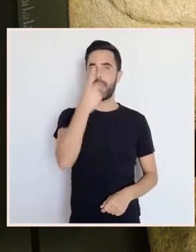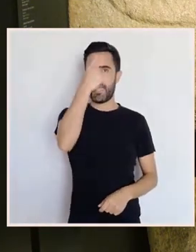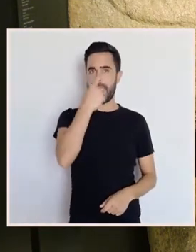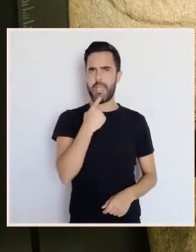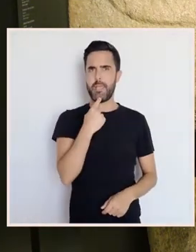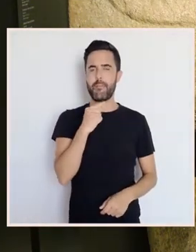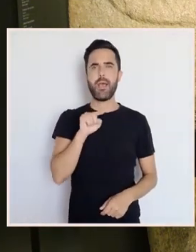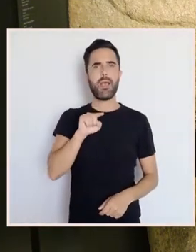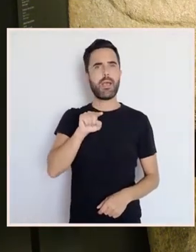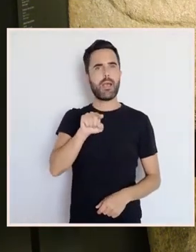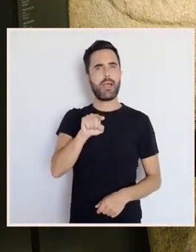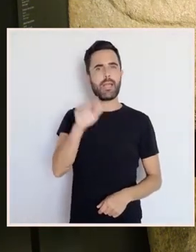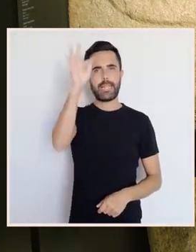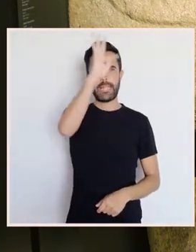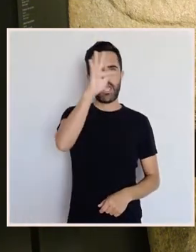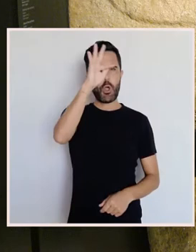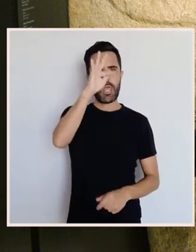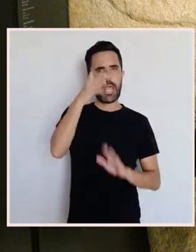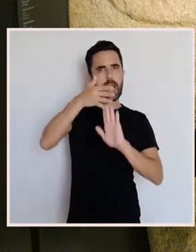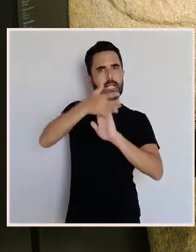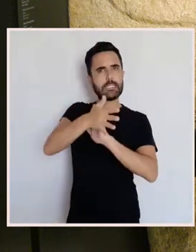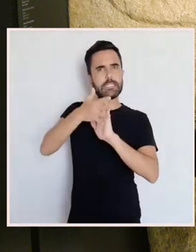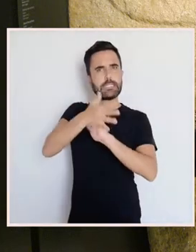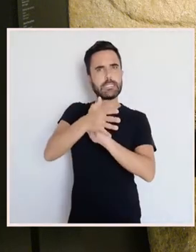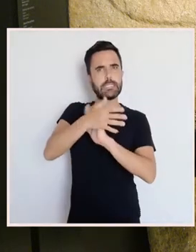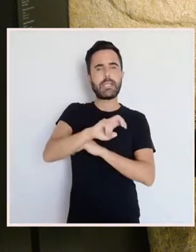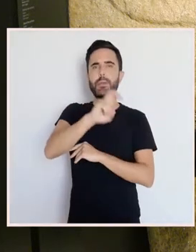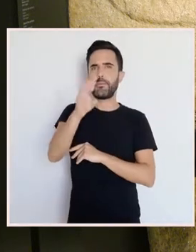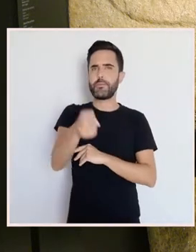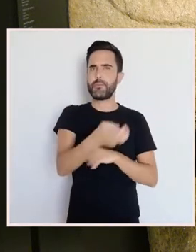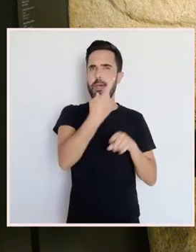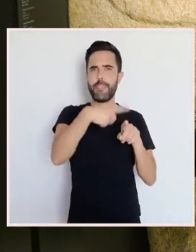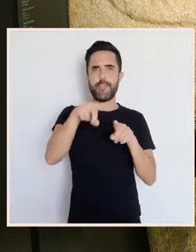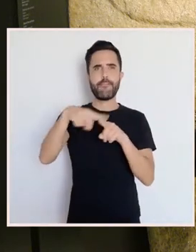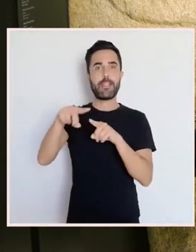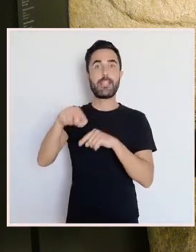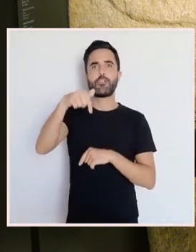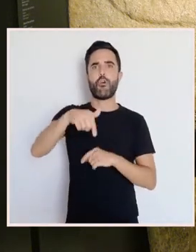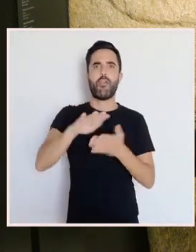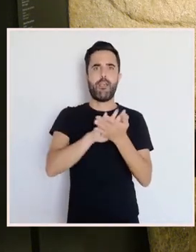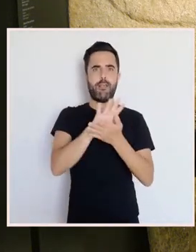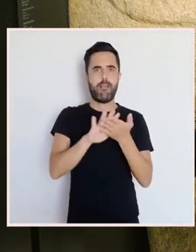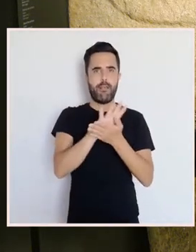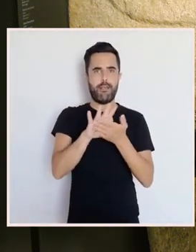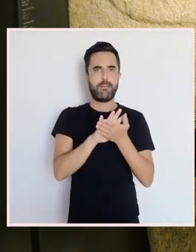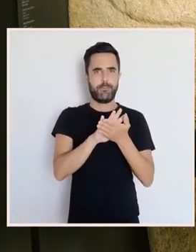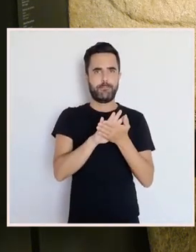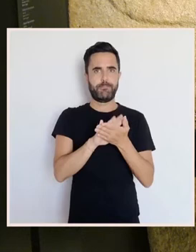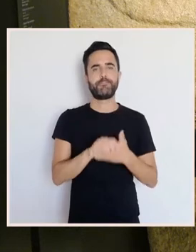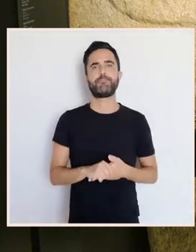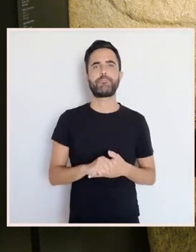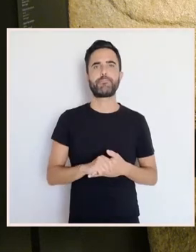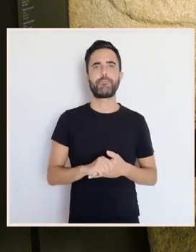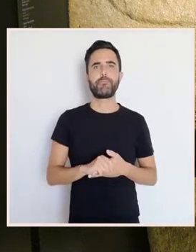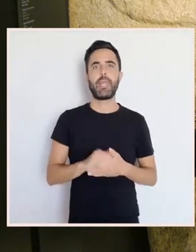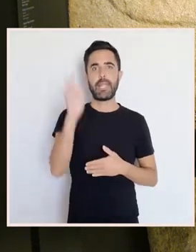teorías, varias explicacións posibles, das que hoxe vos falar. A primeira delas, a primeira interpretación que se lle